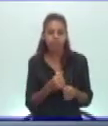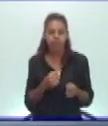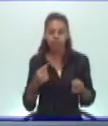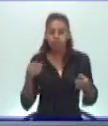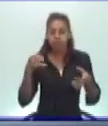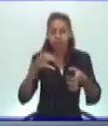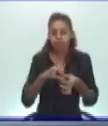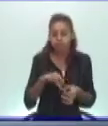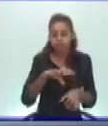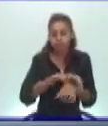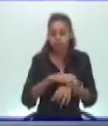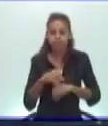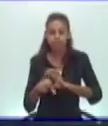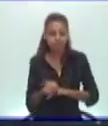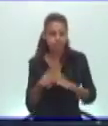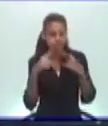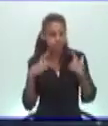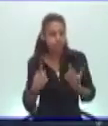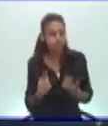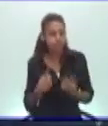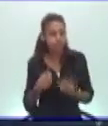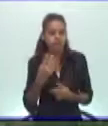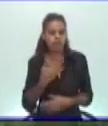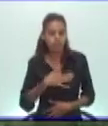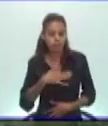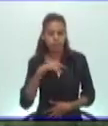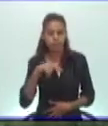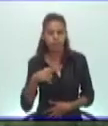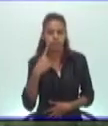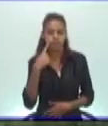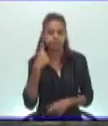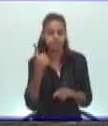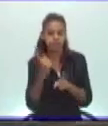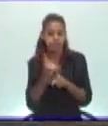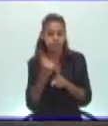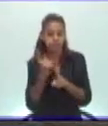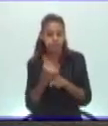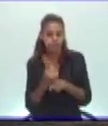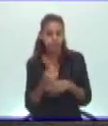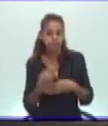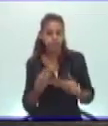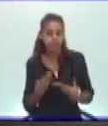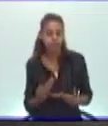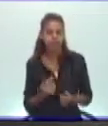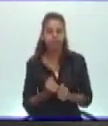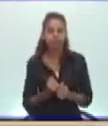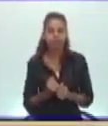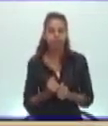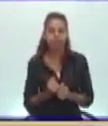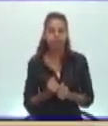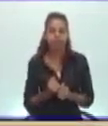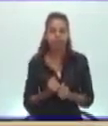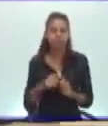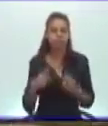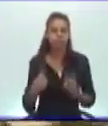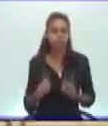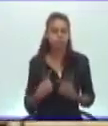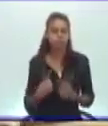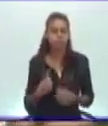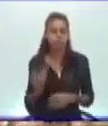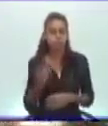Esperamos que aquí encuentres información que te ayude a comprender sus riesgos y evitarlos.